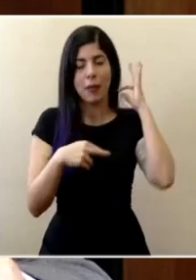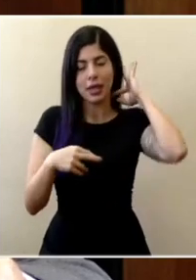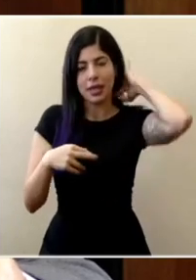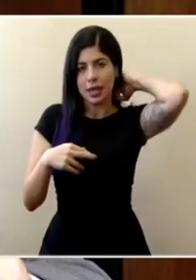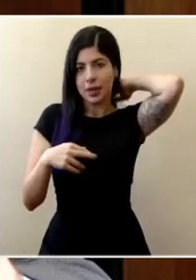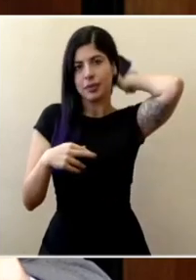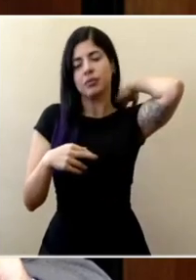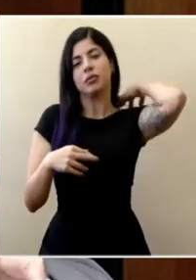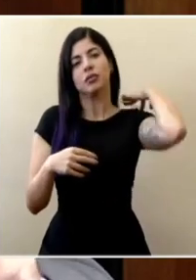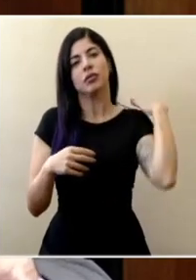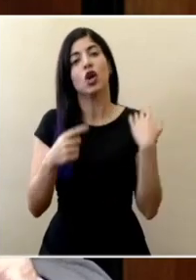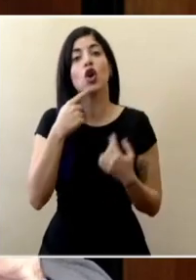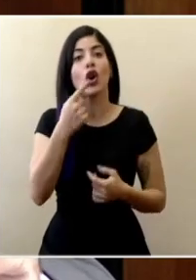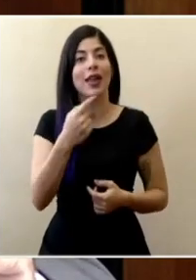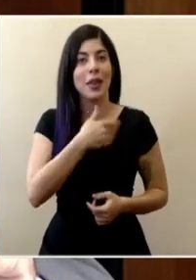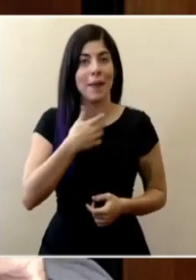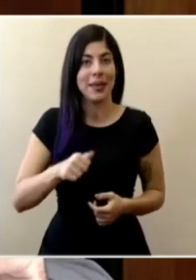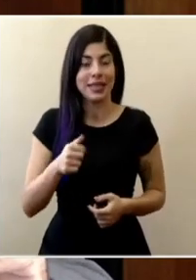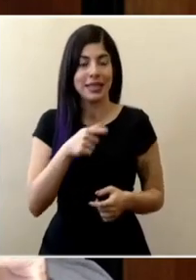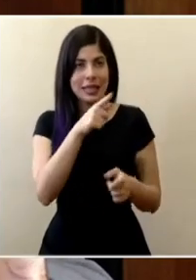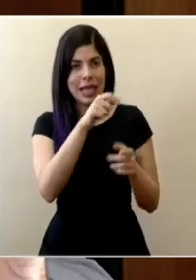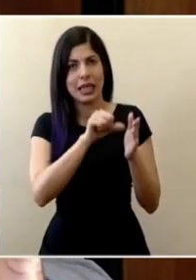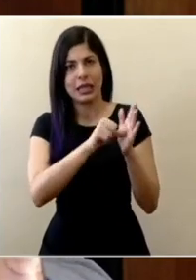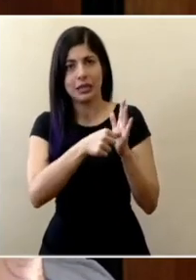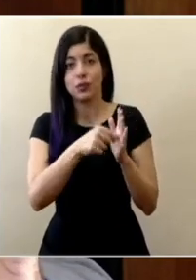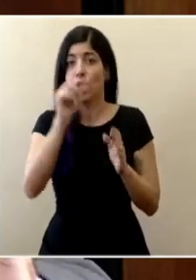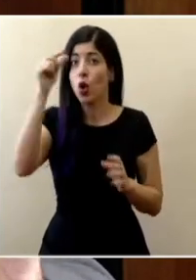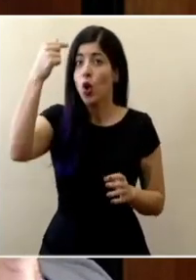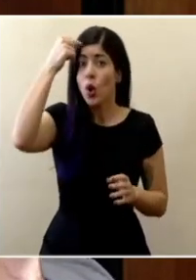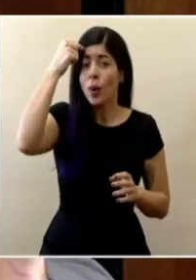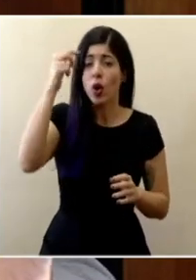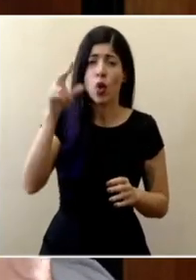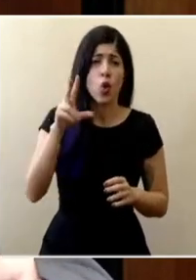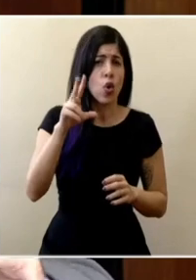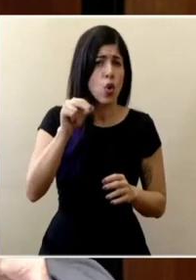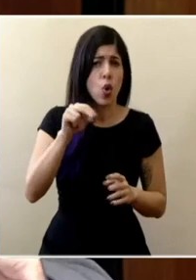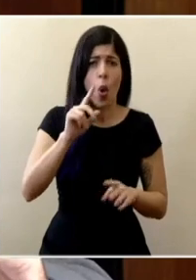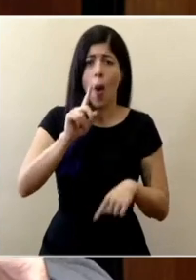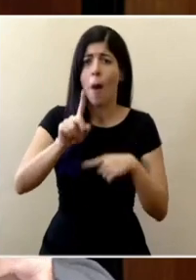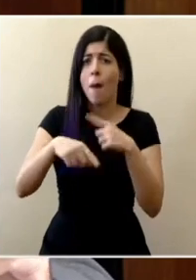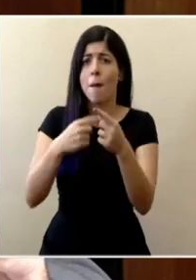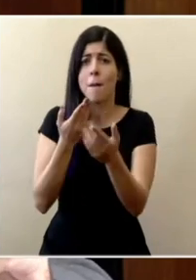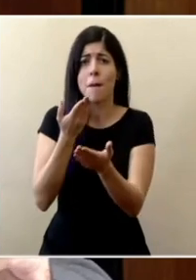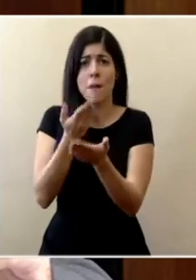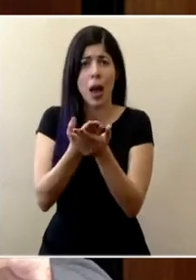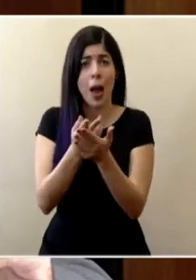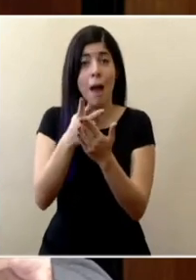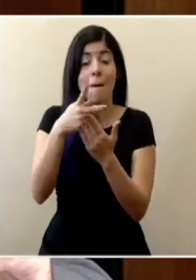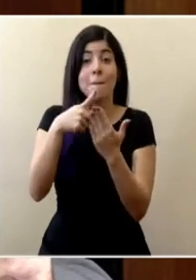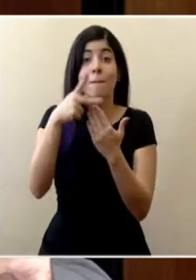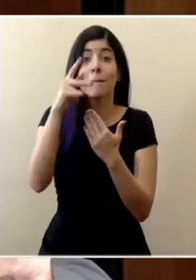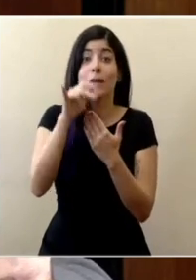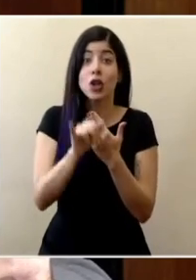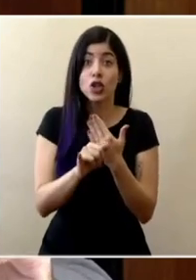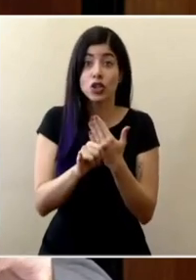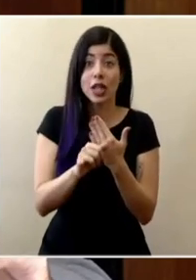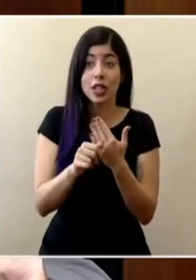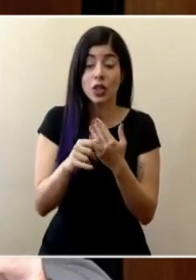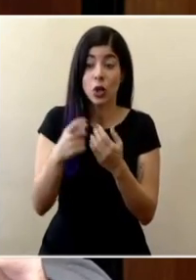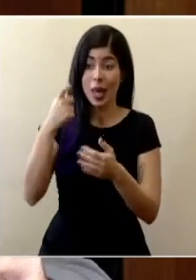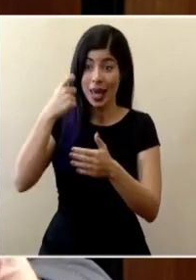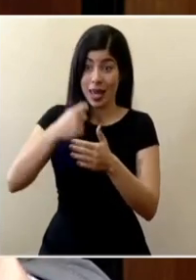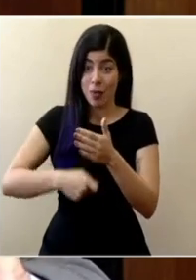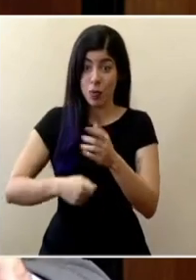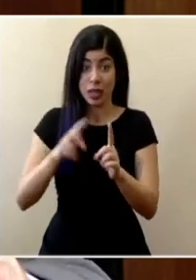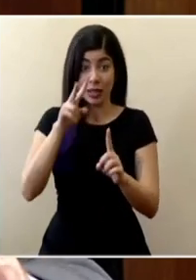énfasis en lo dicho por el señor presidente el gobierno no presentará ningún proyecto que ponga impuestos a los